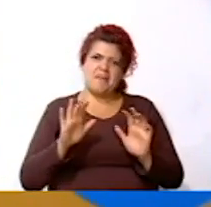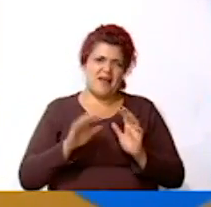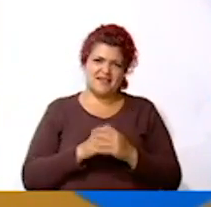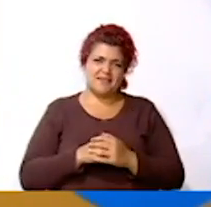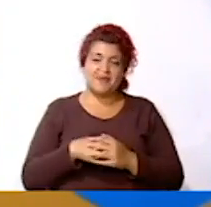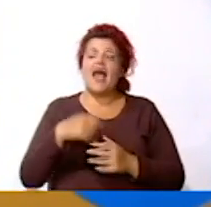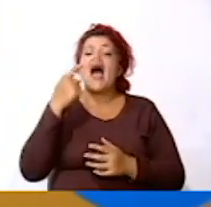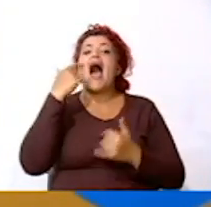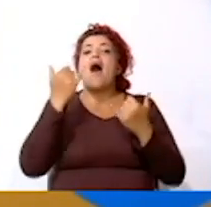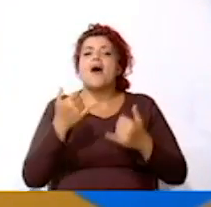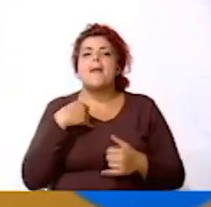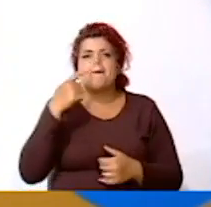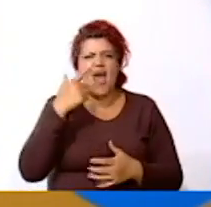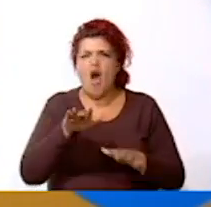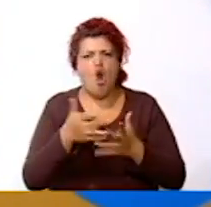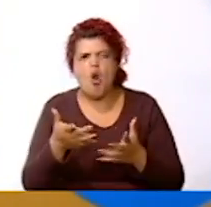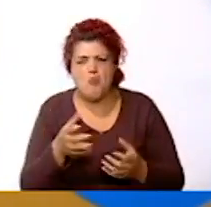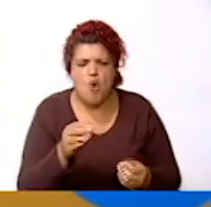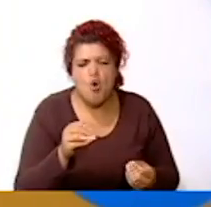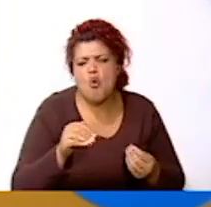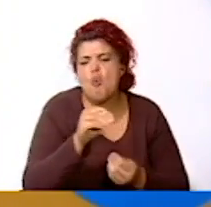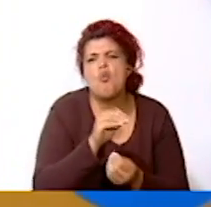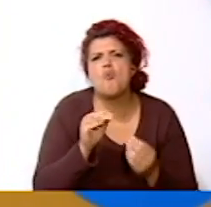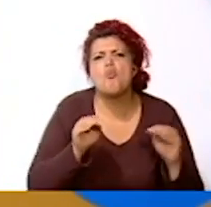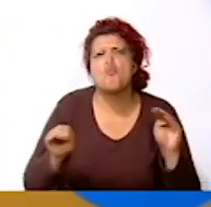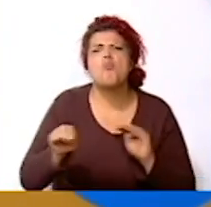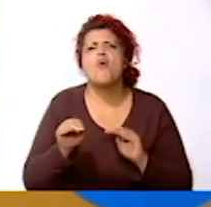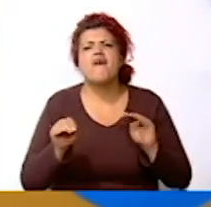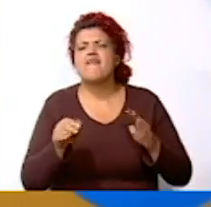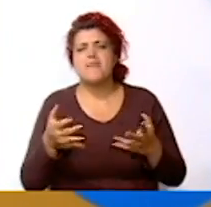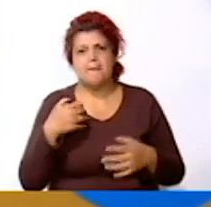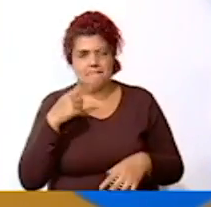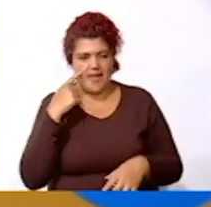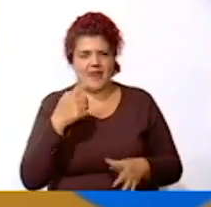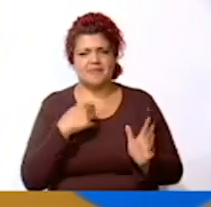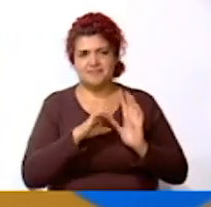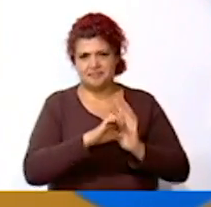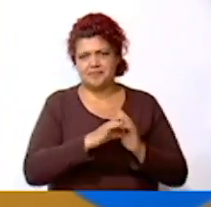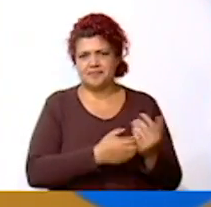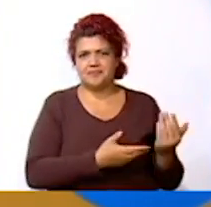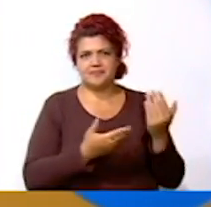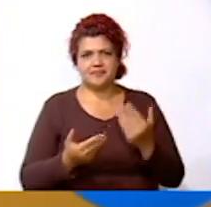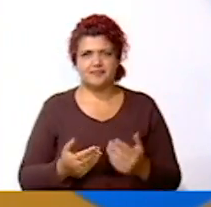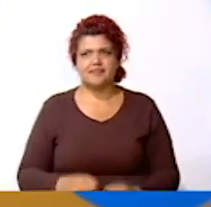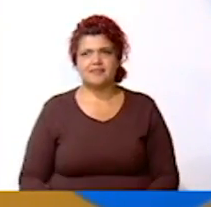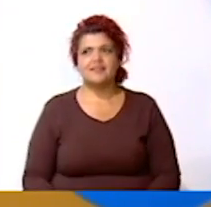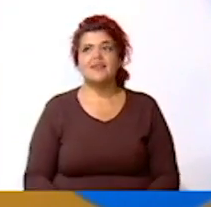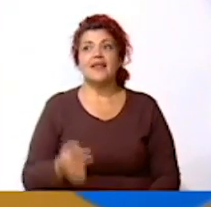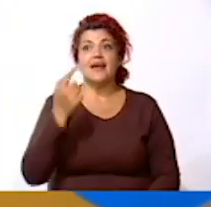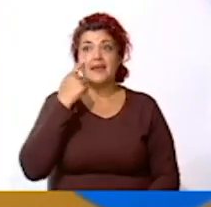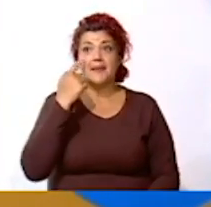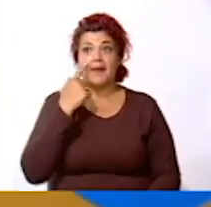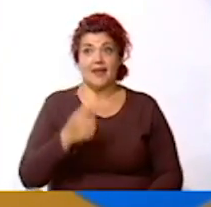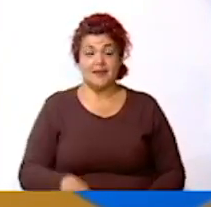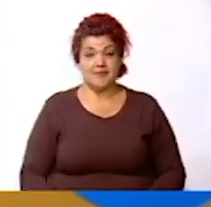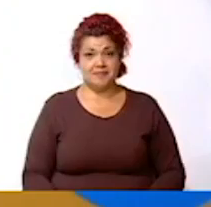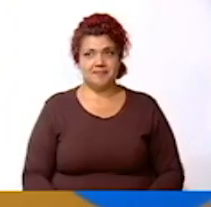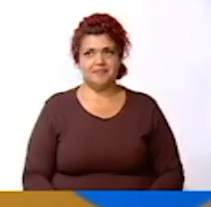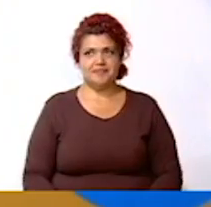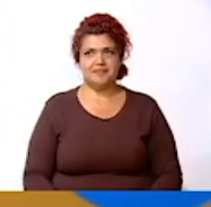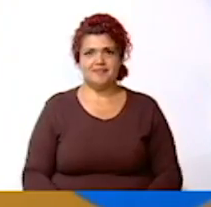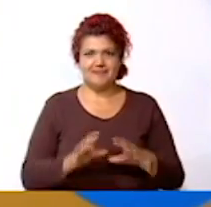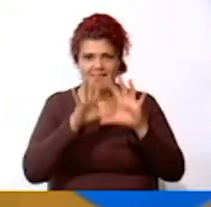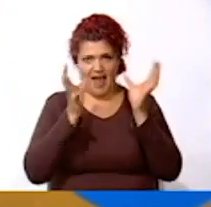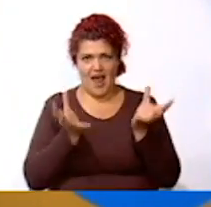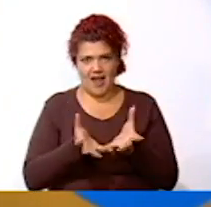esos movimientos Con algo que yo les traje Vamos a ver Tenemos aquí El